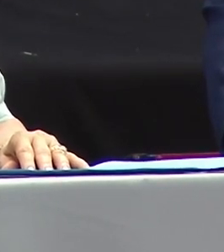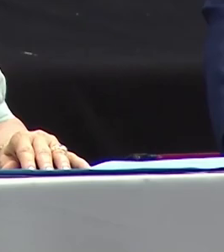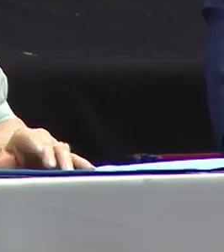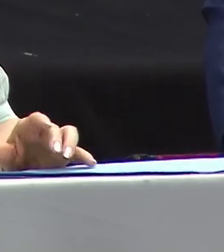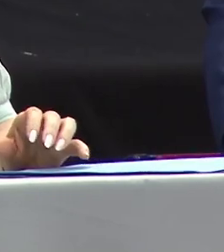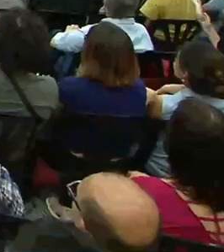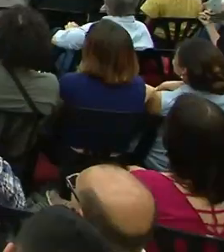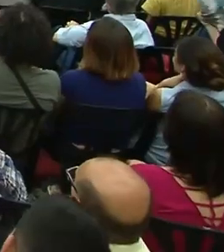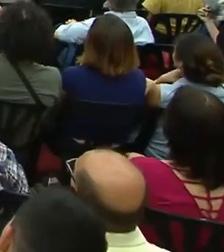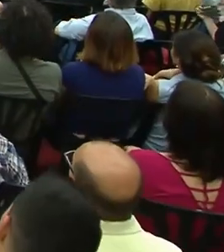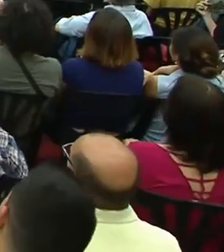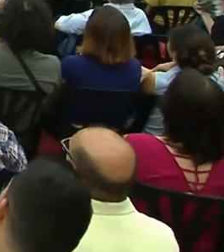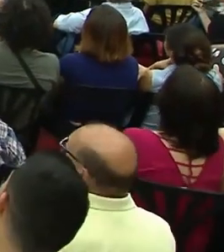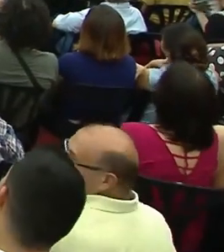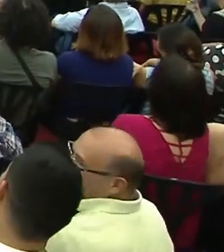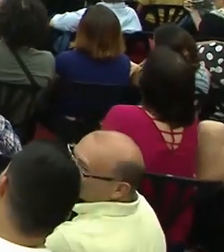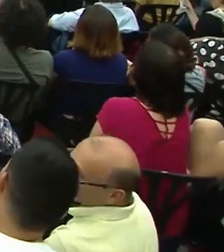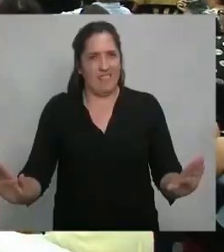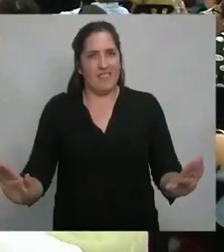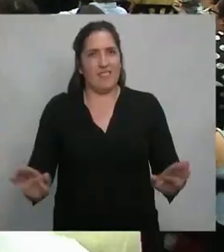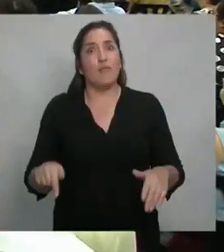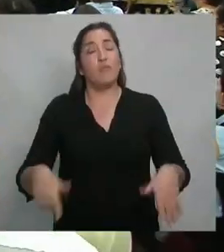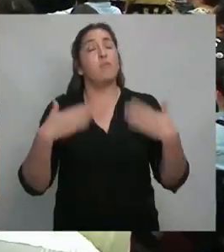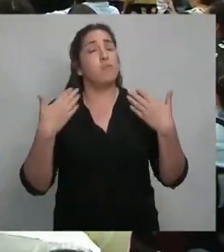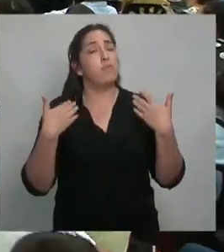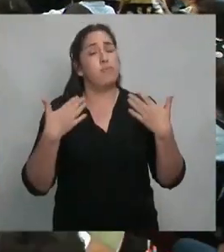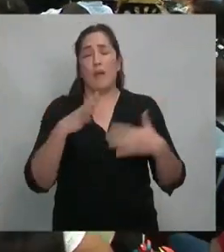venir sí sí no soy más de calor